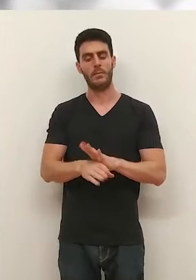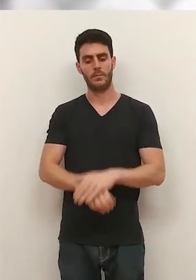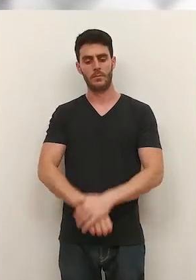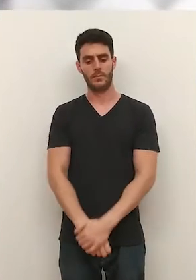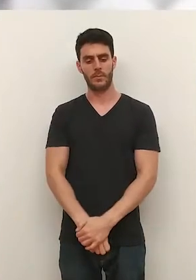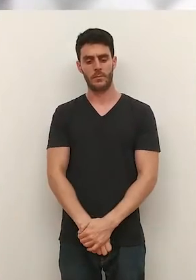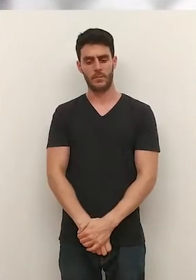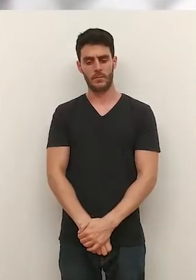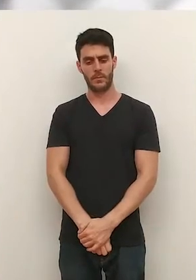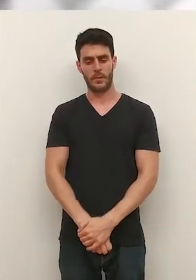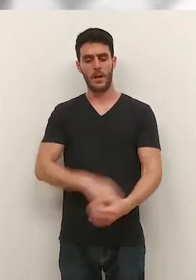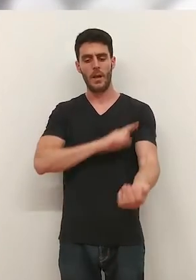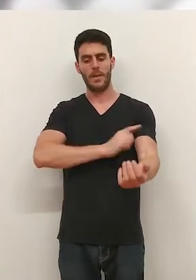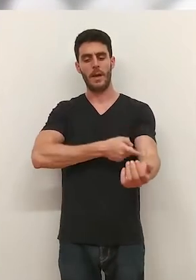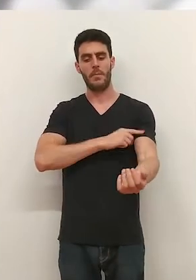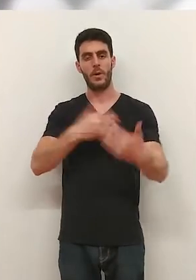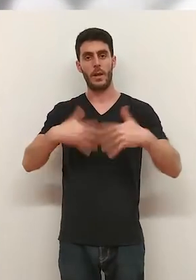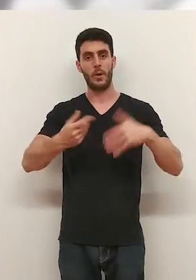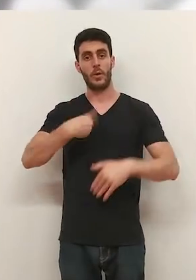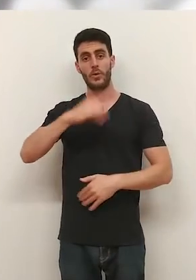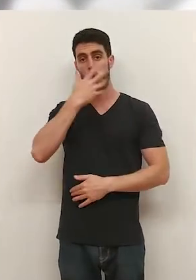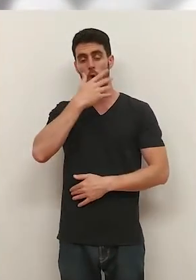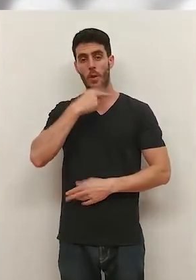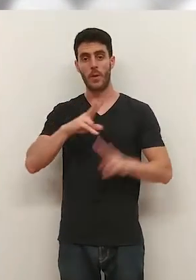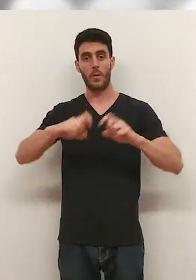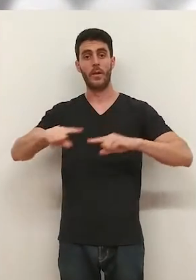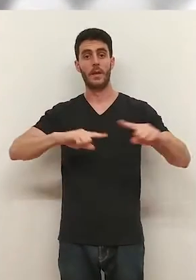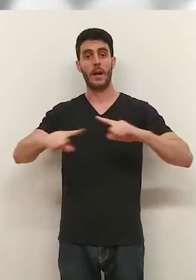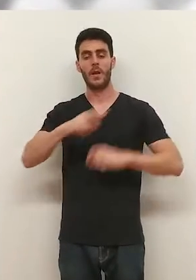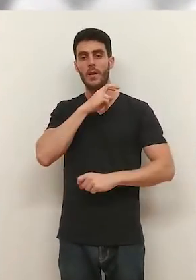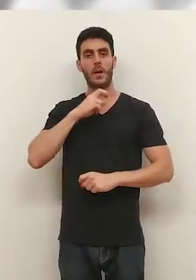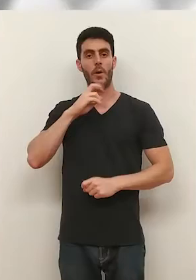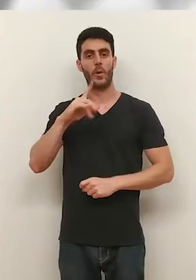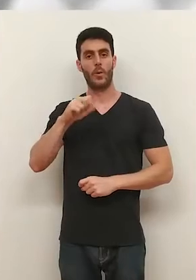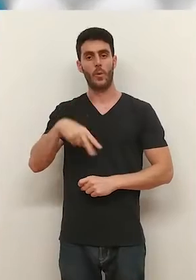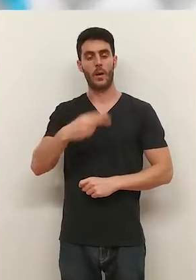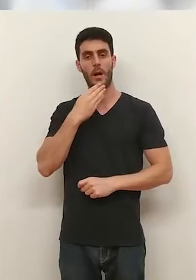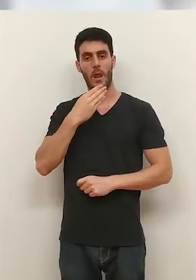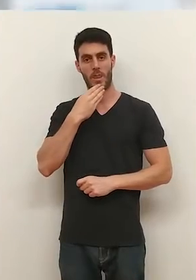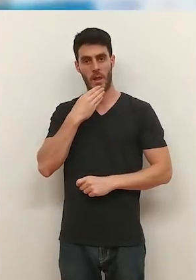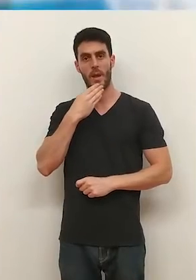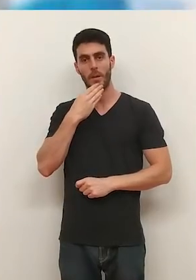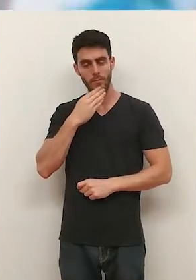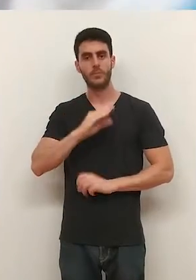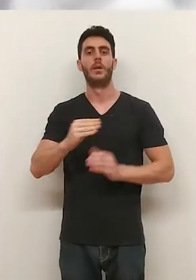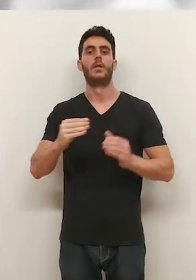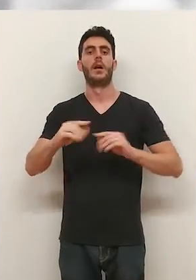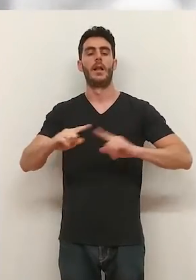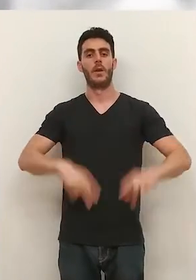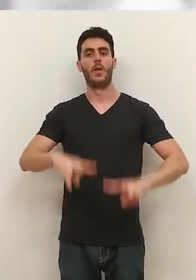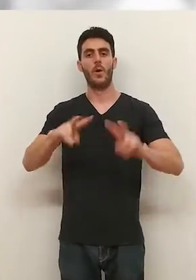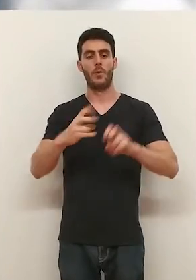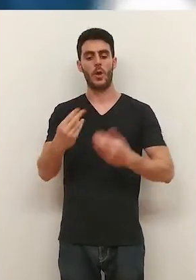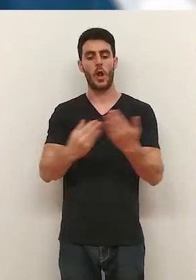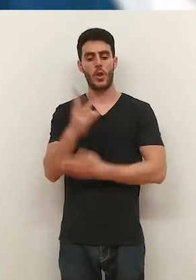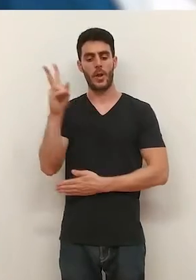instalaciones de Logoña Deporte. Y en Deportes, este miércoles conocemos al nuevo entrenador del Calahorra, Juan García. El nuevo técnico